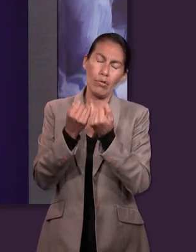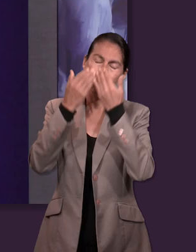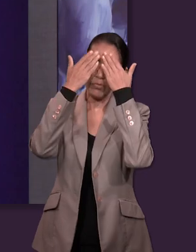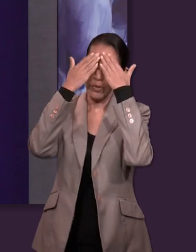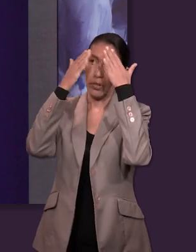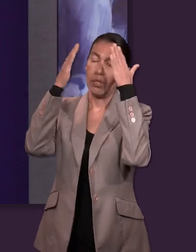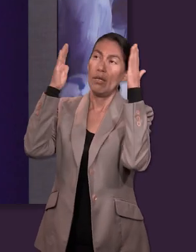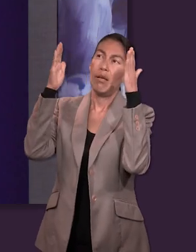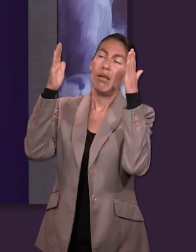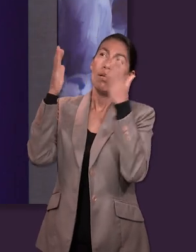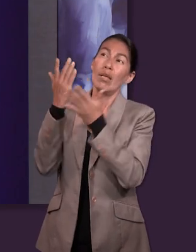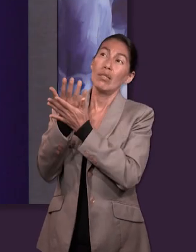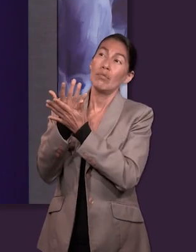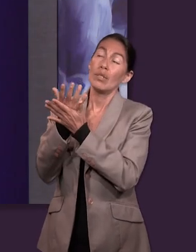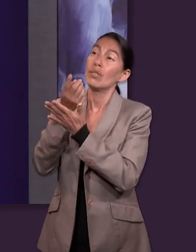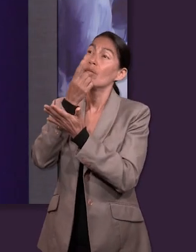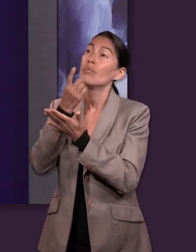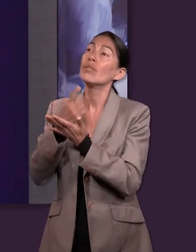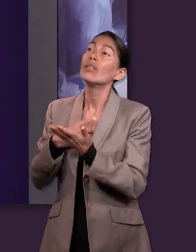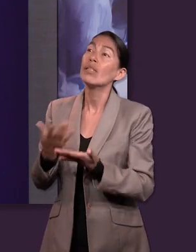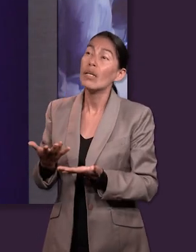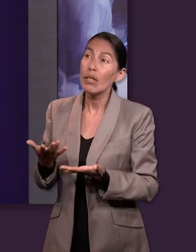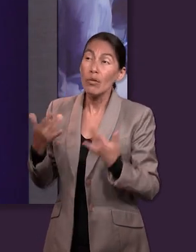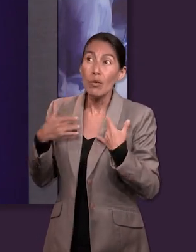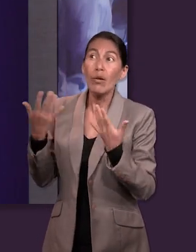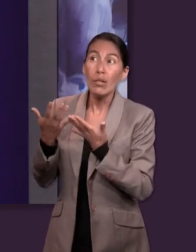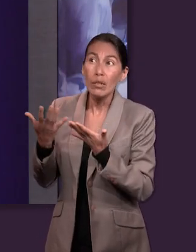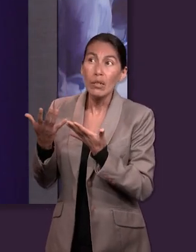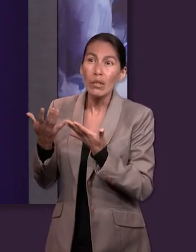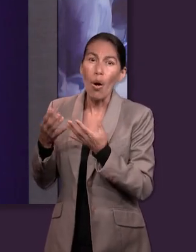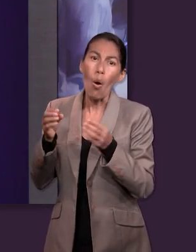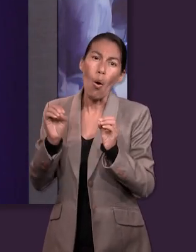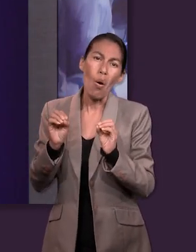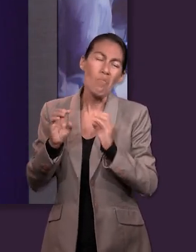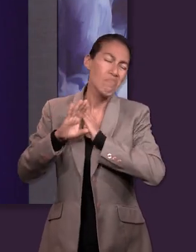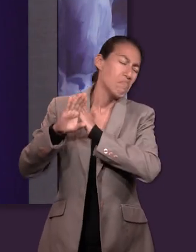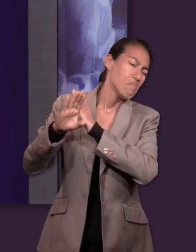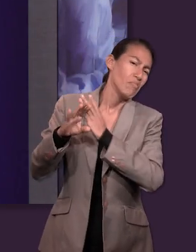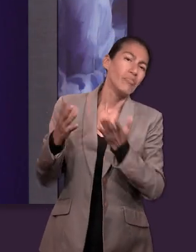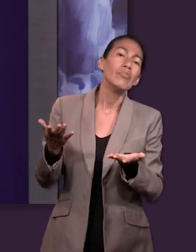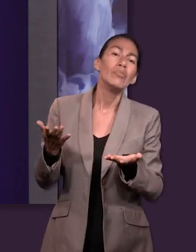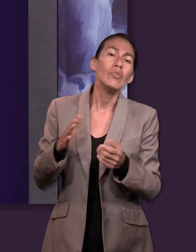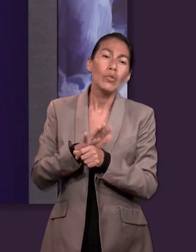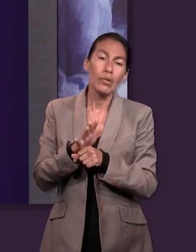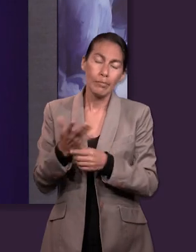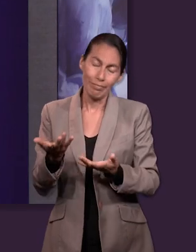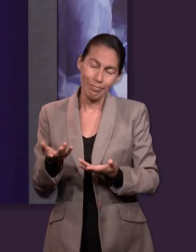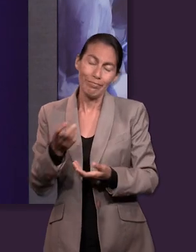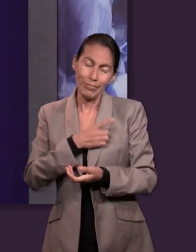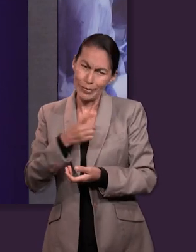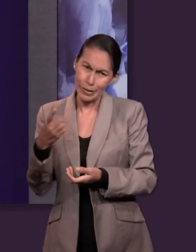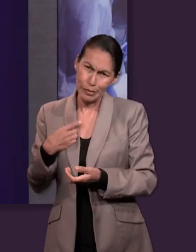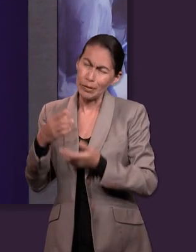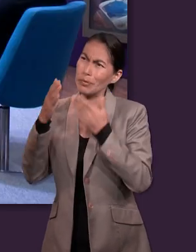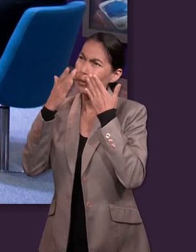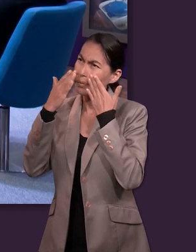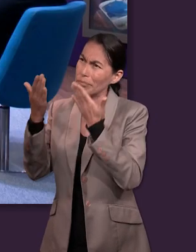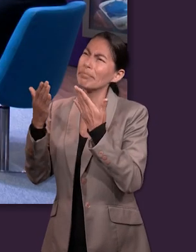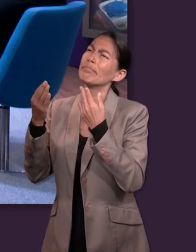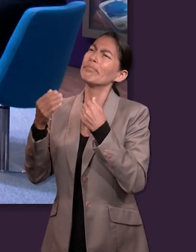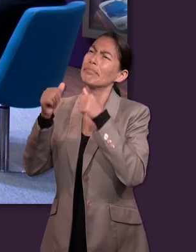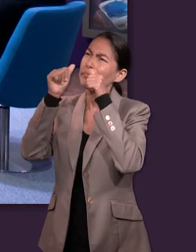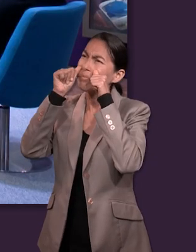podemos responder, como fue el caso de Samuel, en contraste con los hijos de Lee. Sí, y tal vez tomando lo que mencionas,